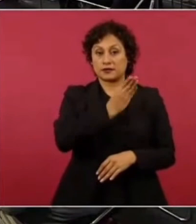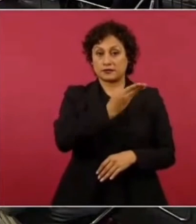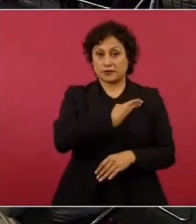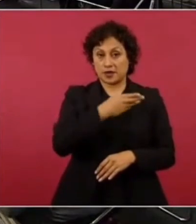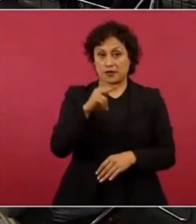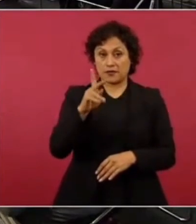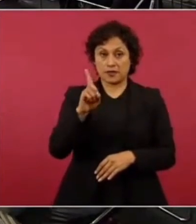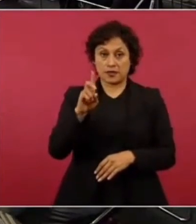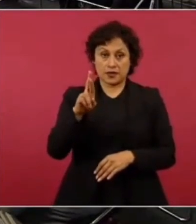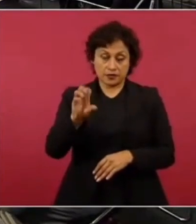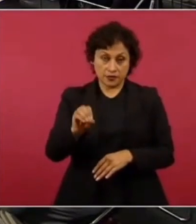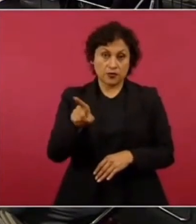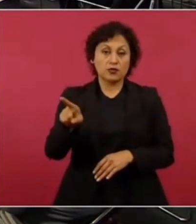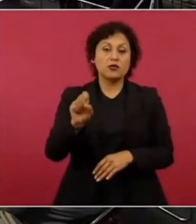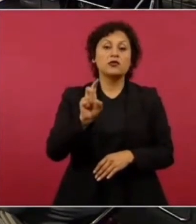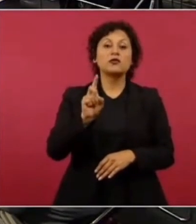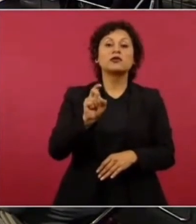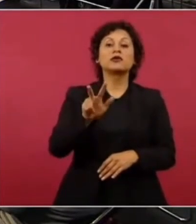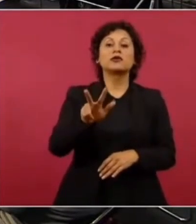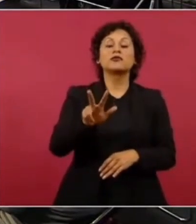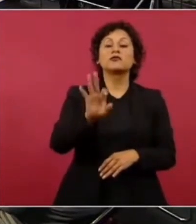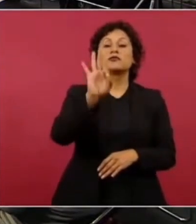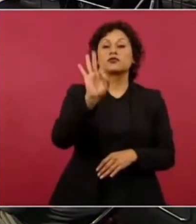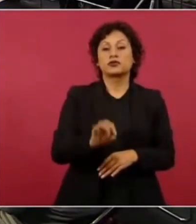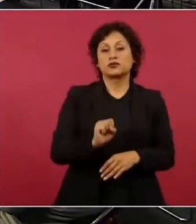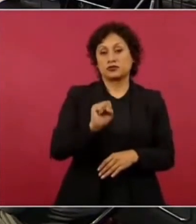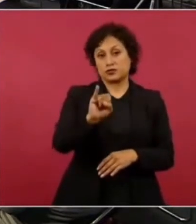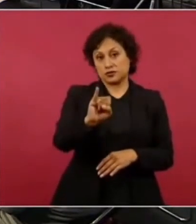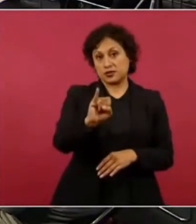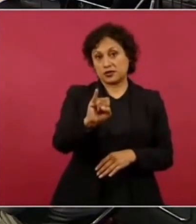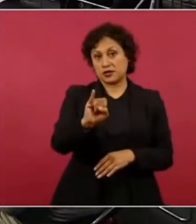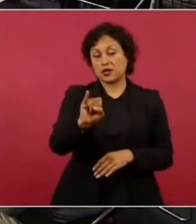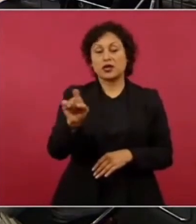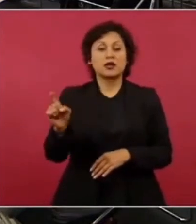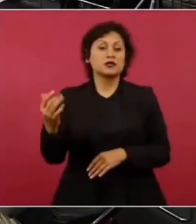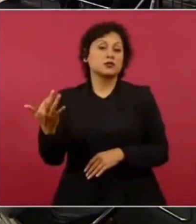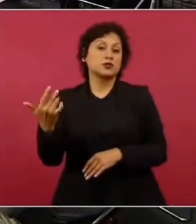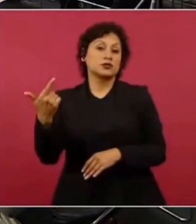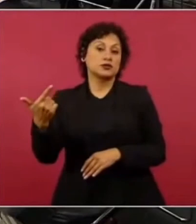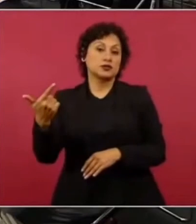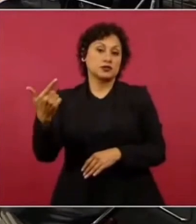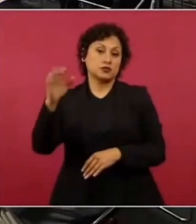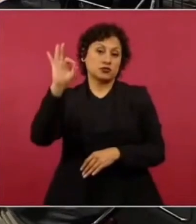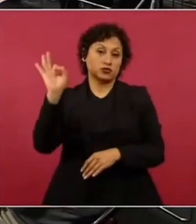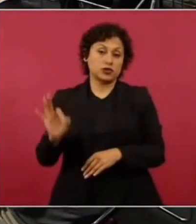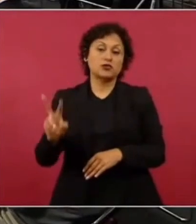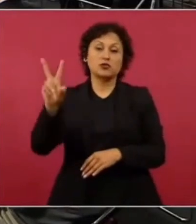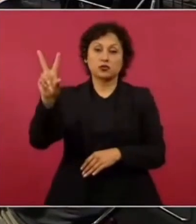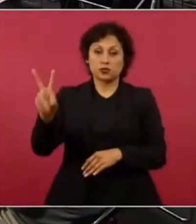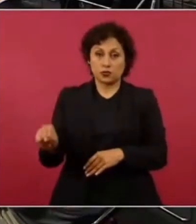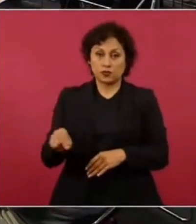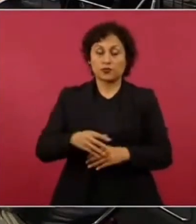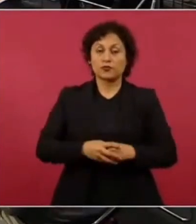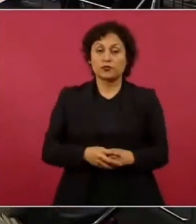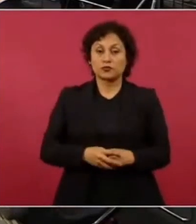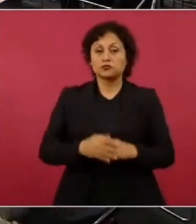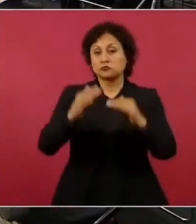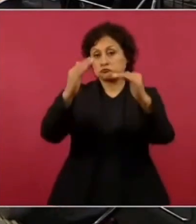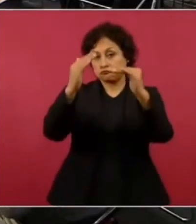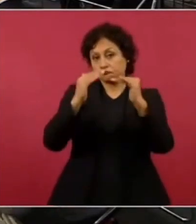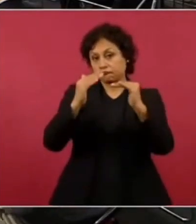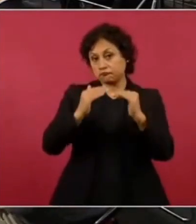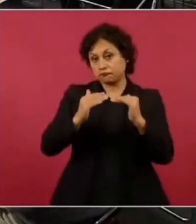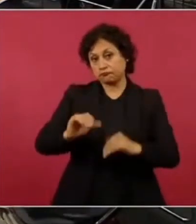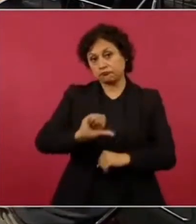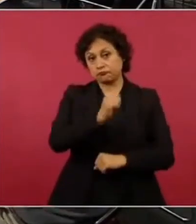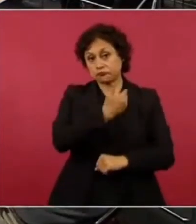Sánchez tiene 38% de aprobación frente a un 57% de aprobación y bueno pues ya le siguen otros mandatarios